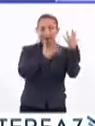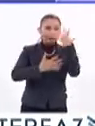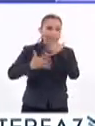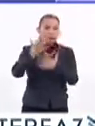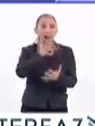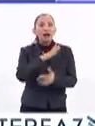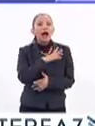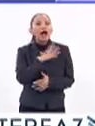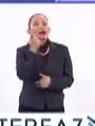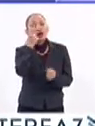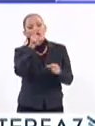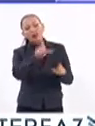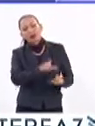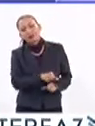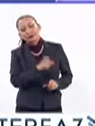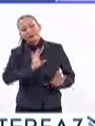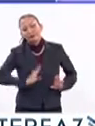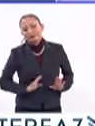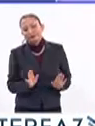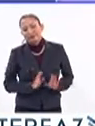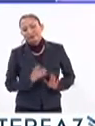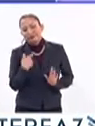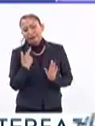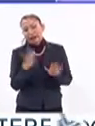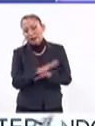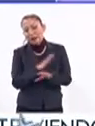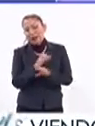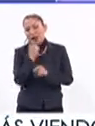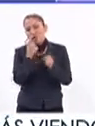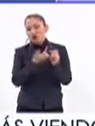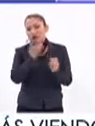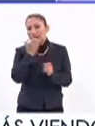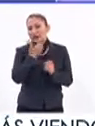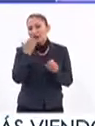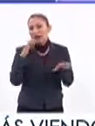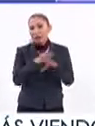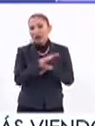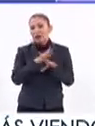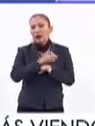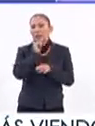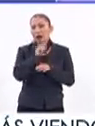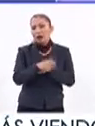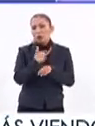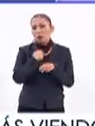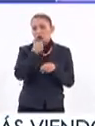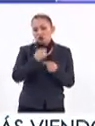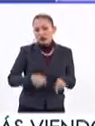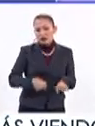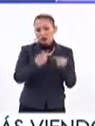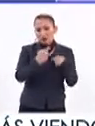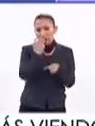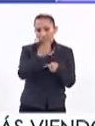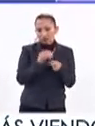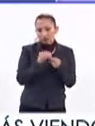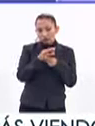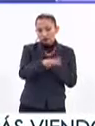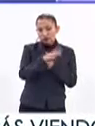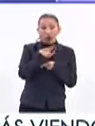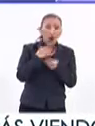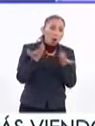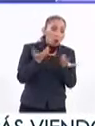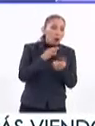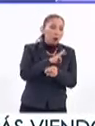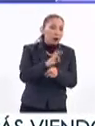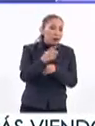Y hay conductas y patrones que se están modificando, hábitos que se están modificando desde tempranas edades y esto afecta o puede